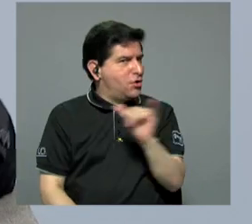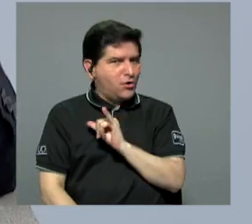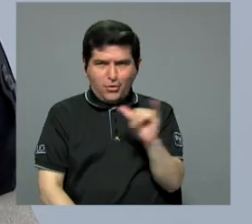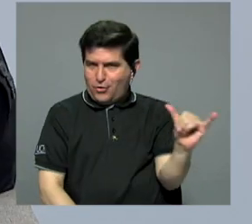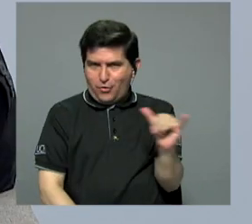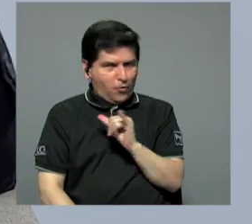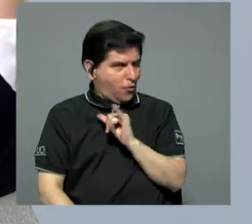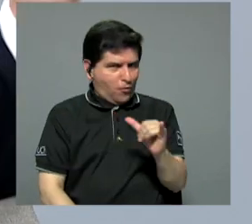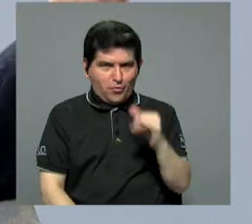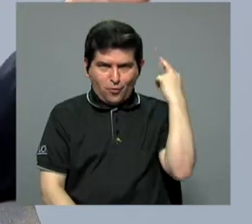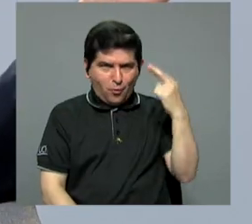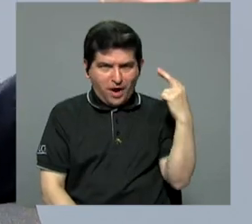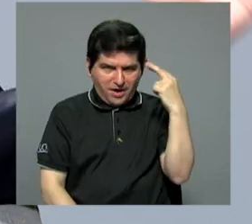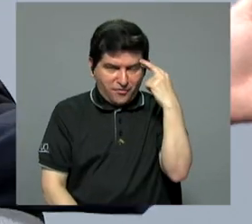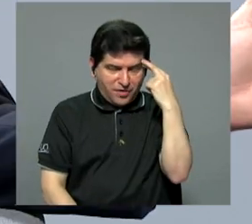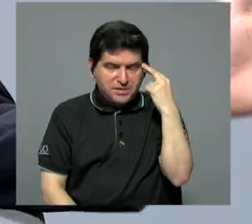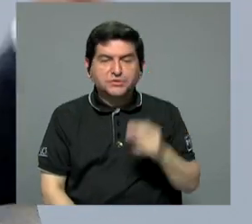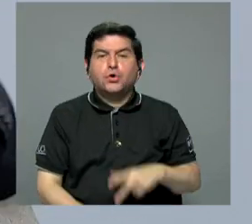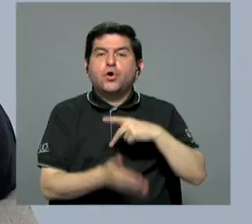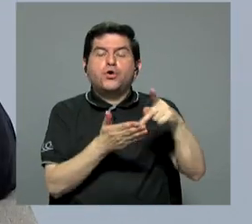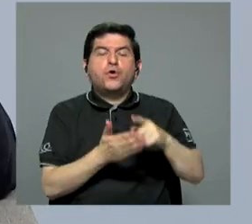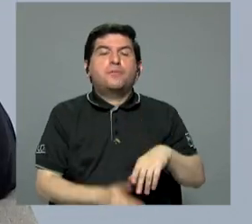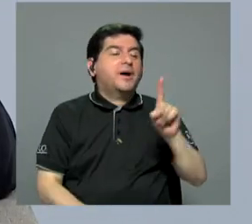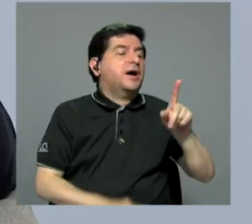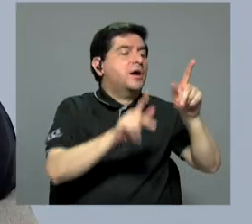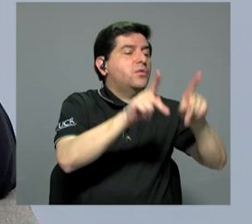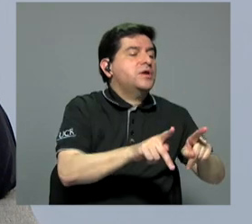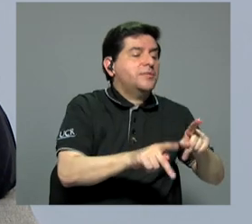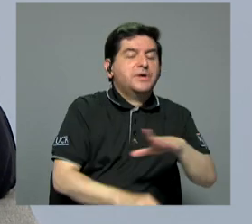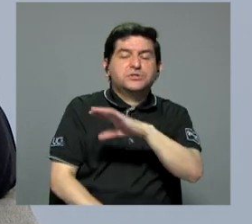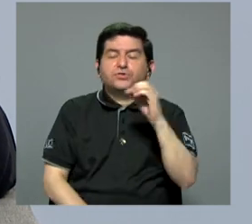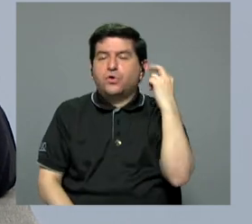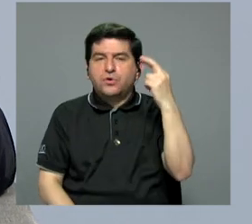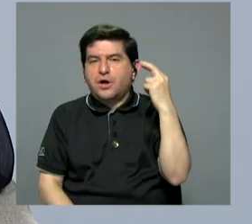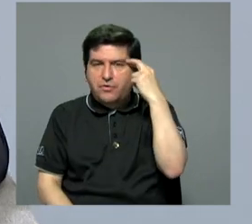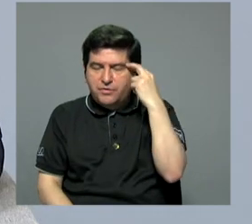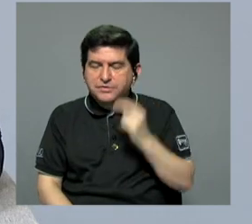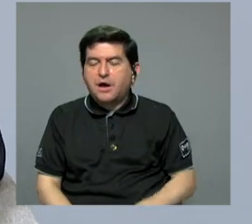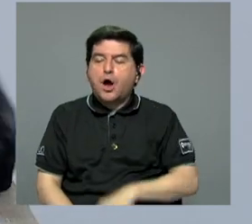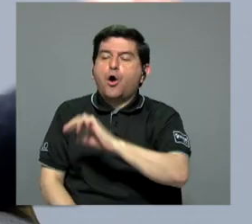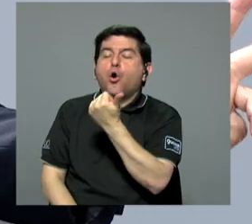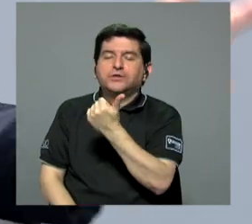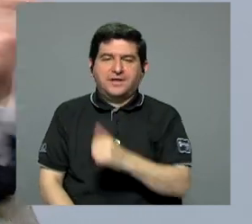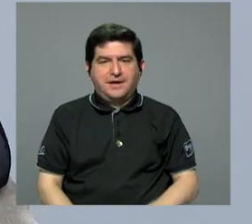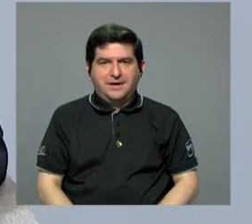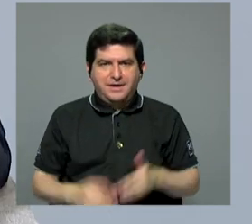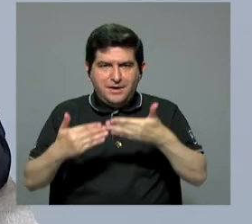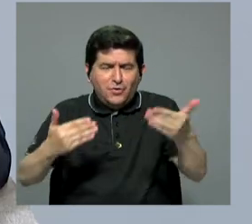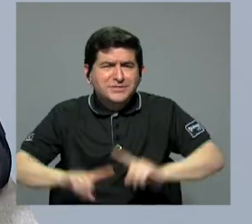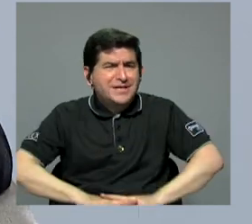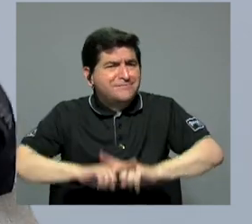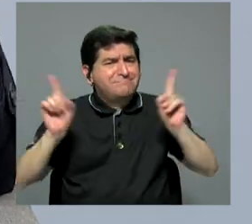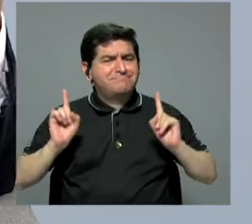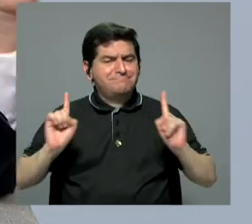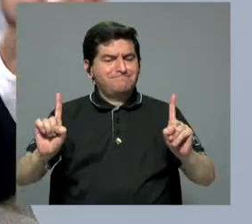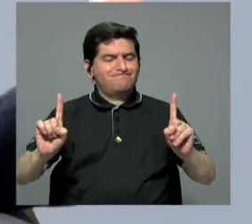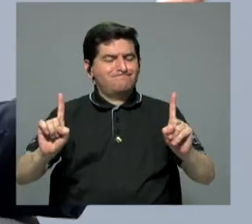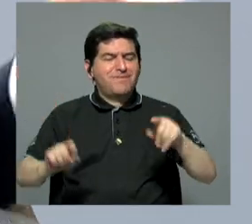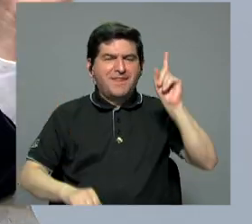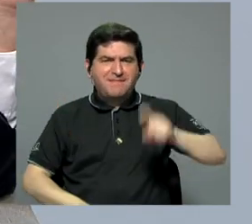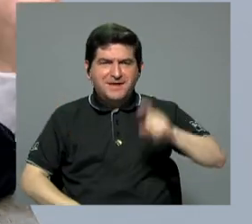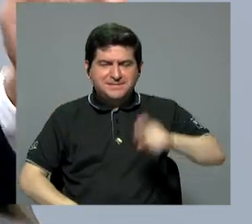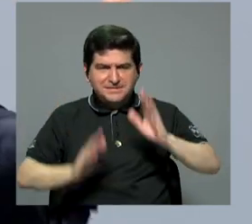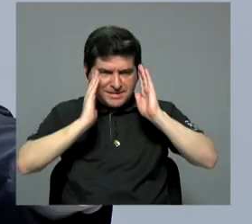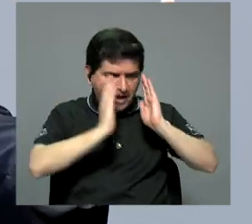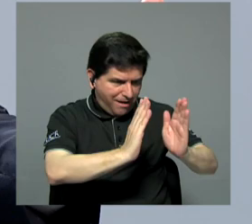mismo la razón por la que no paga Pedro que por la razón que no paga Javier. Son dos cosas completamente diferentes y hay que